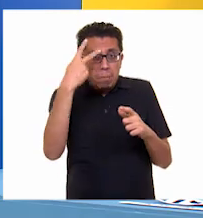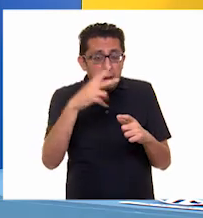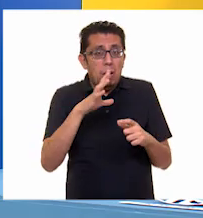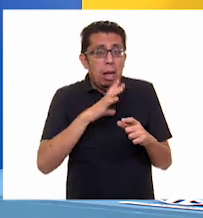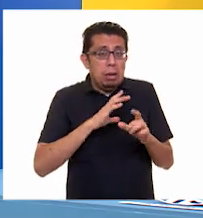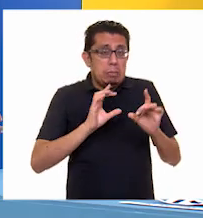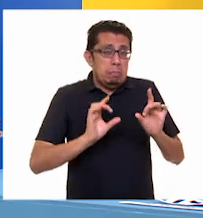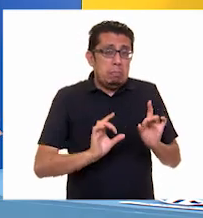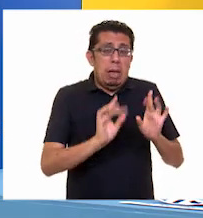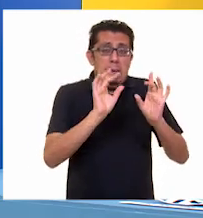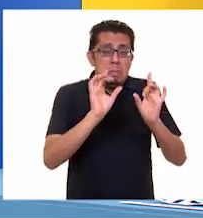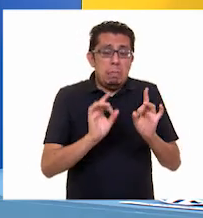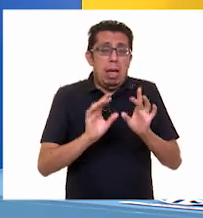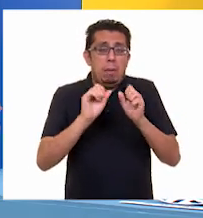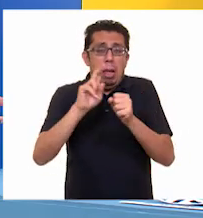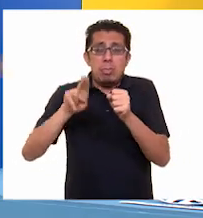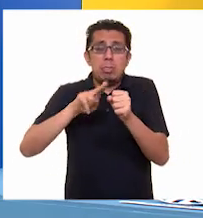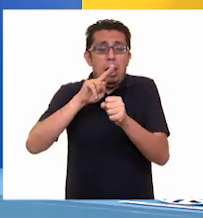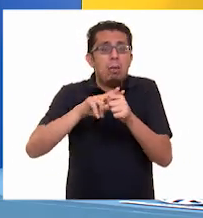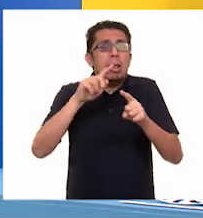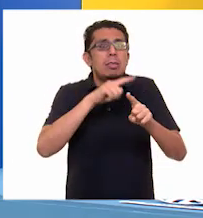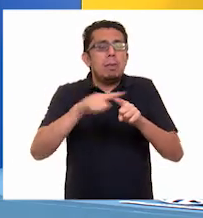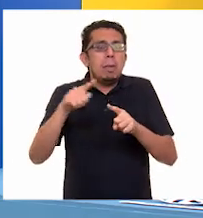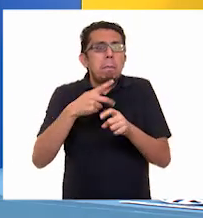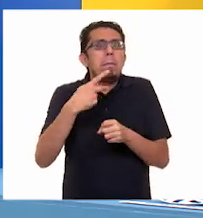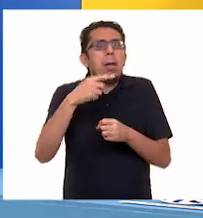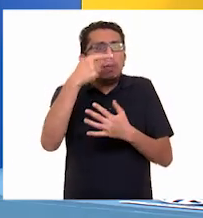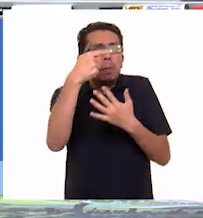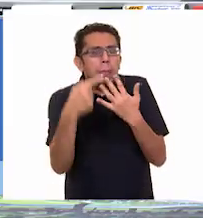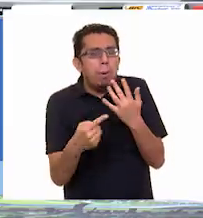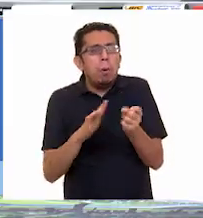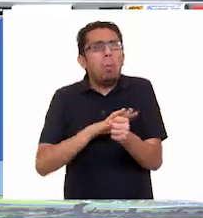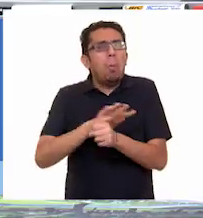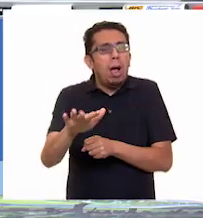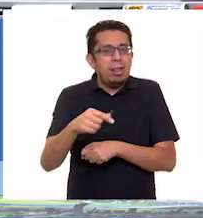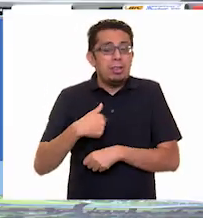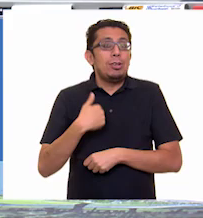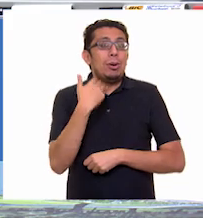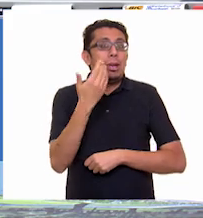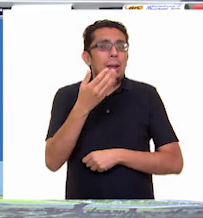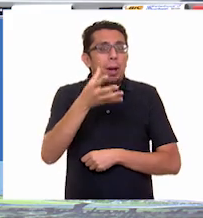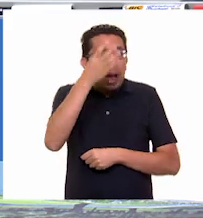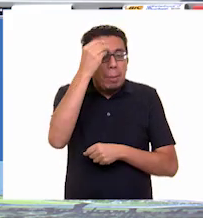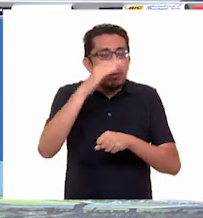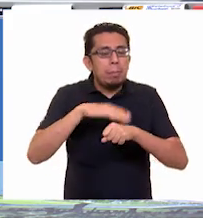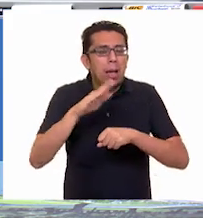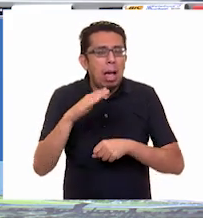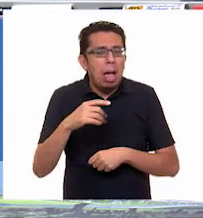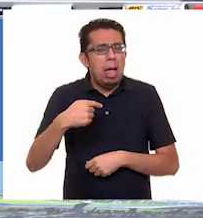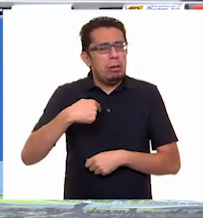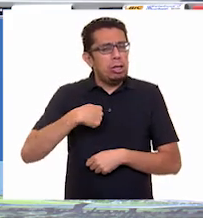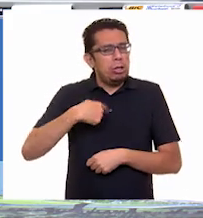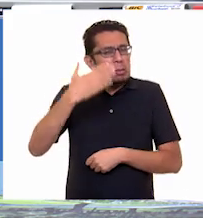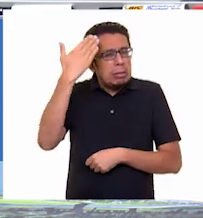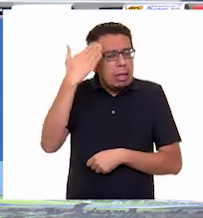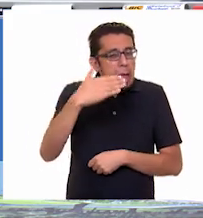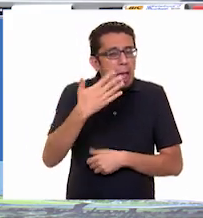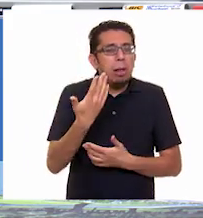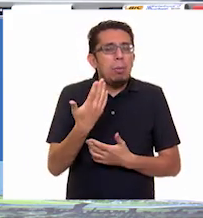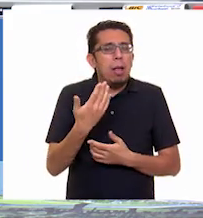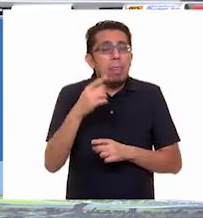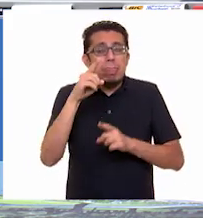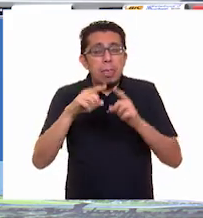¿cuáles son? Quiero saber más de ello. Sí, yo he escuchado que de acuerdo con la ubicación